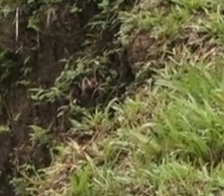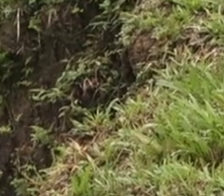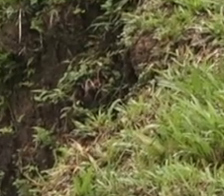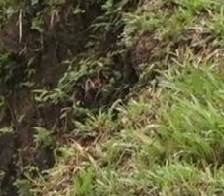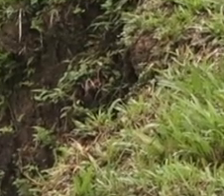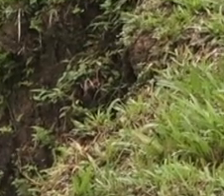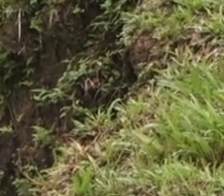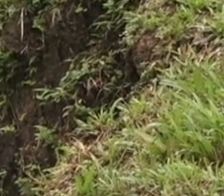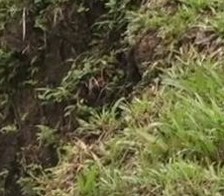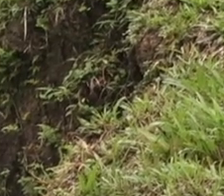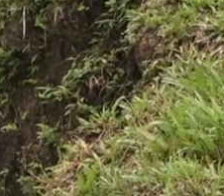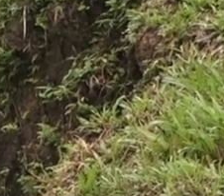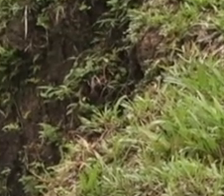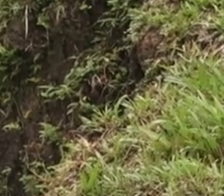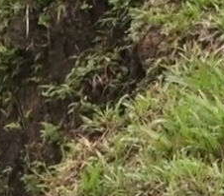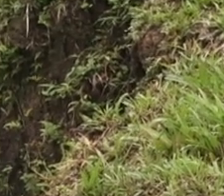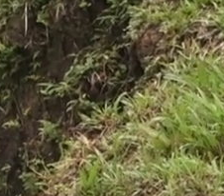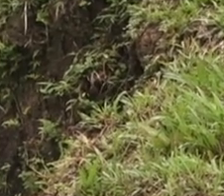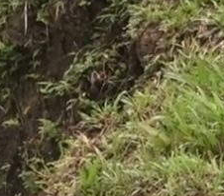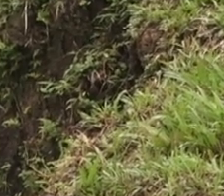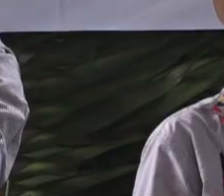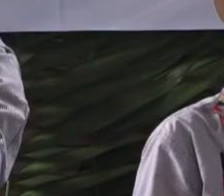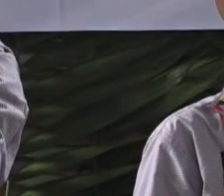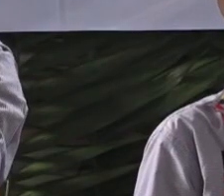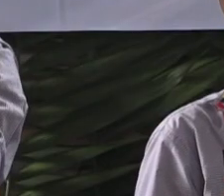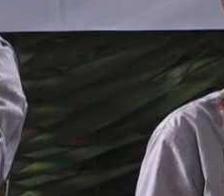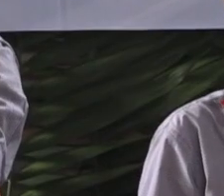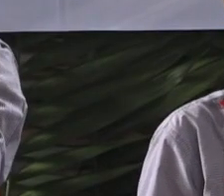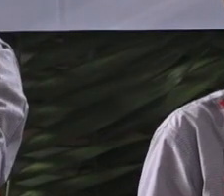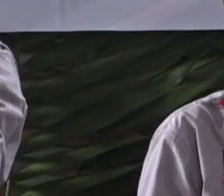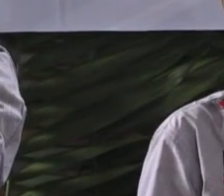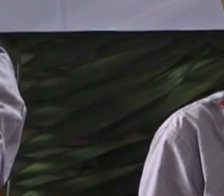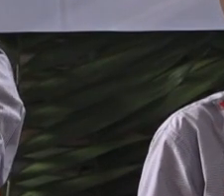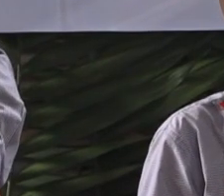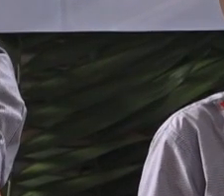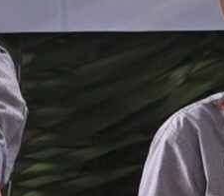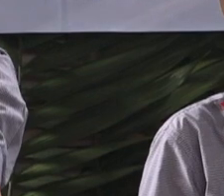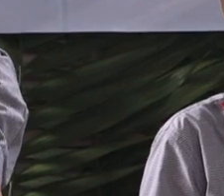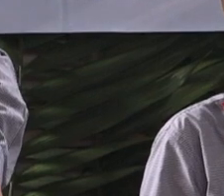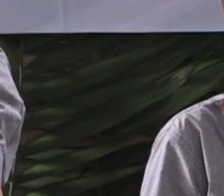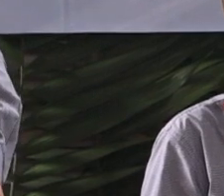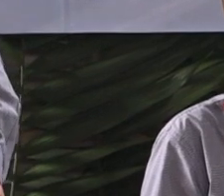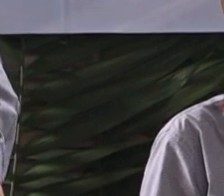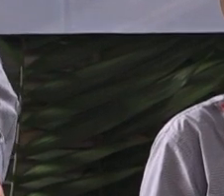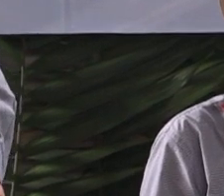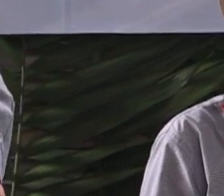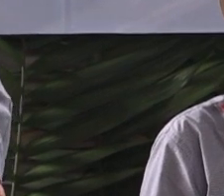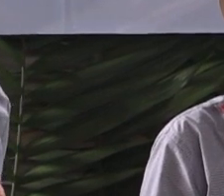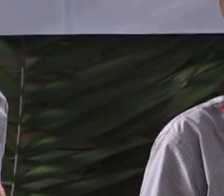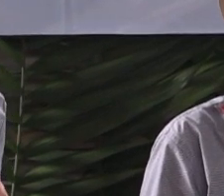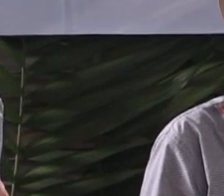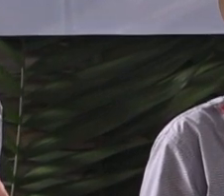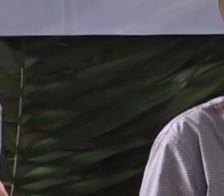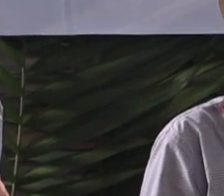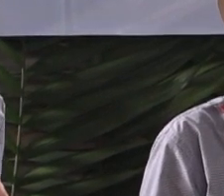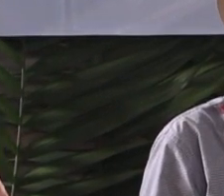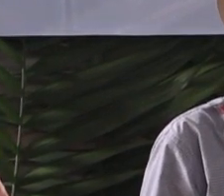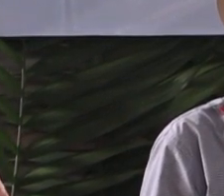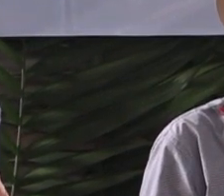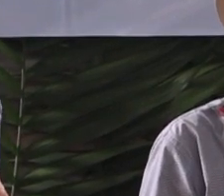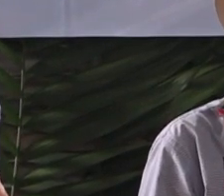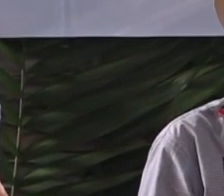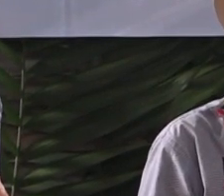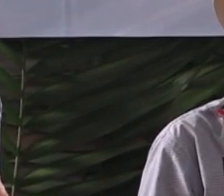van a tener aliados, en este gobierno van a tener amigos, en este gobierno van a